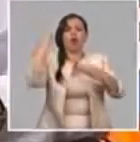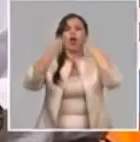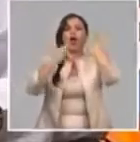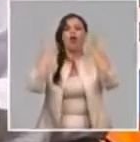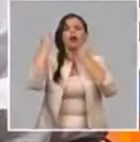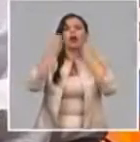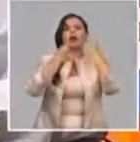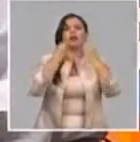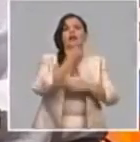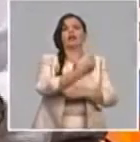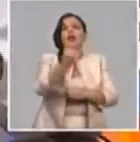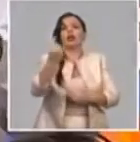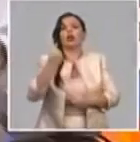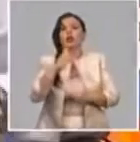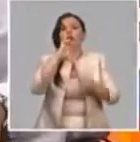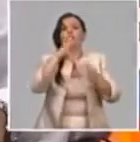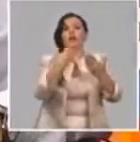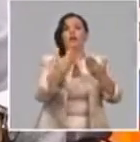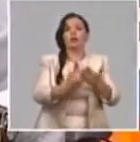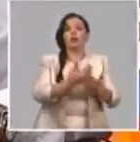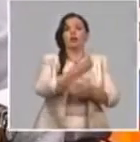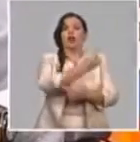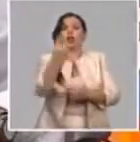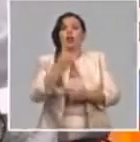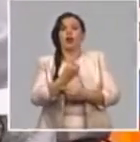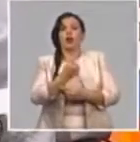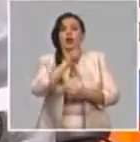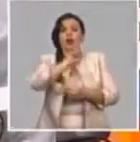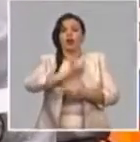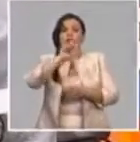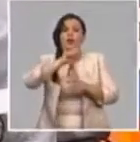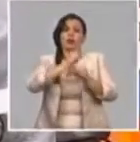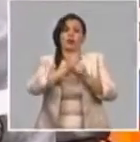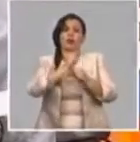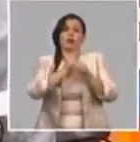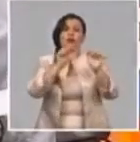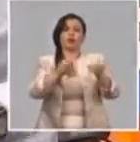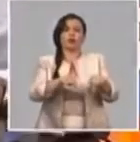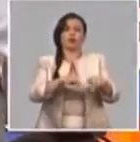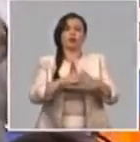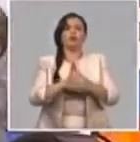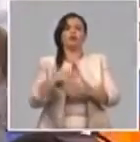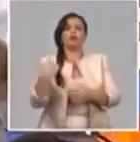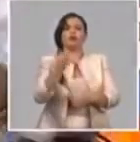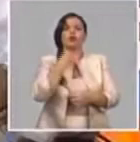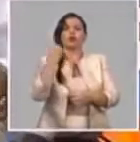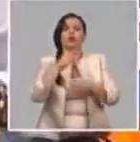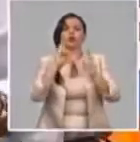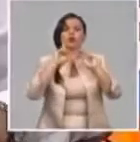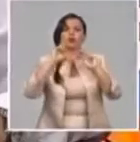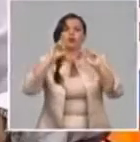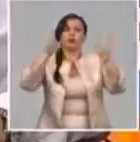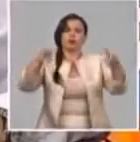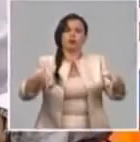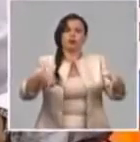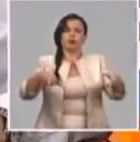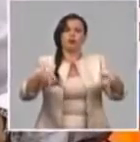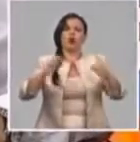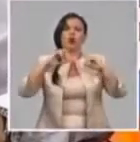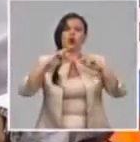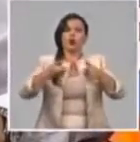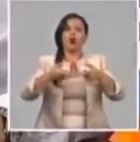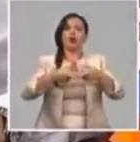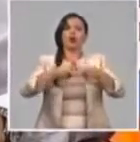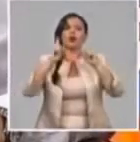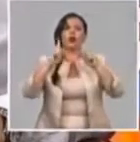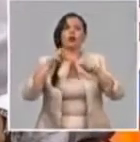una de las empresas y de cada una de los productores y de las cooperativas. Y nosotros mandamos nuevamente que se reunieran con